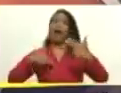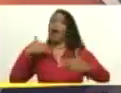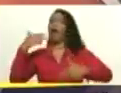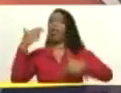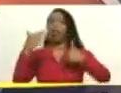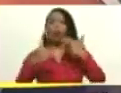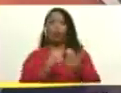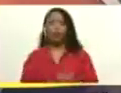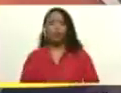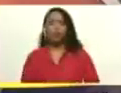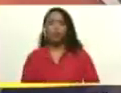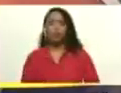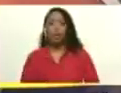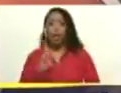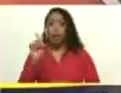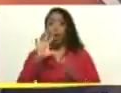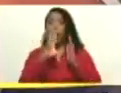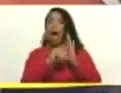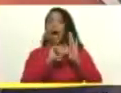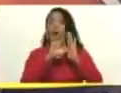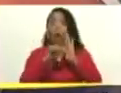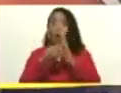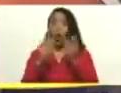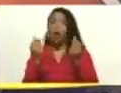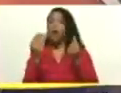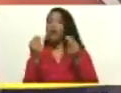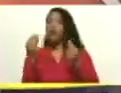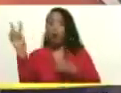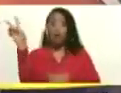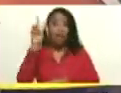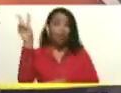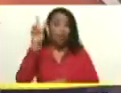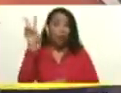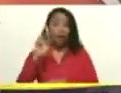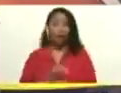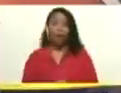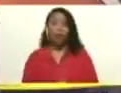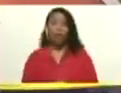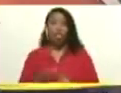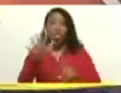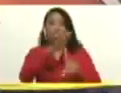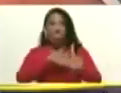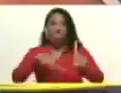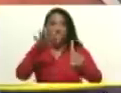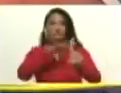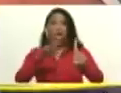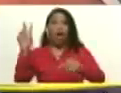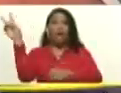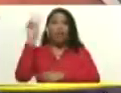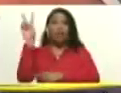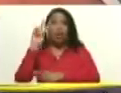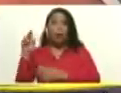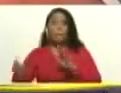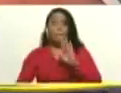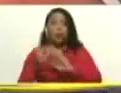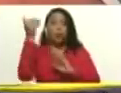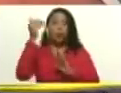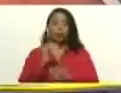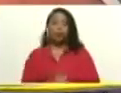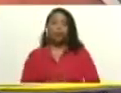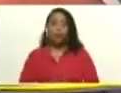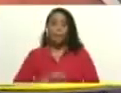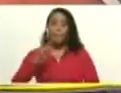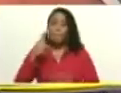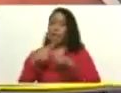que le ha robado los recursos a Venezuela, que amenaza a Venezuela, pero